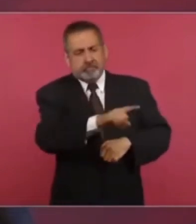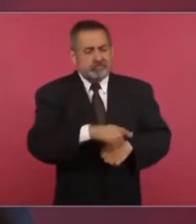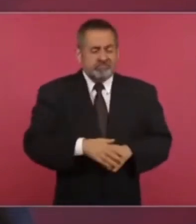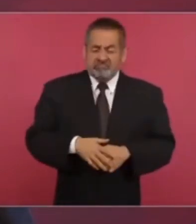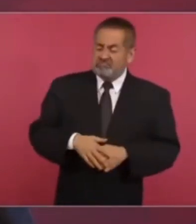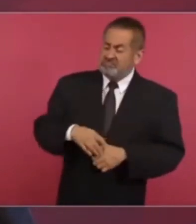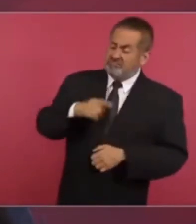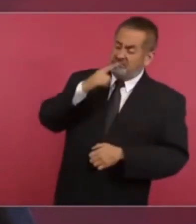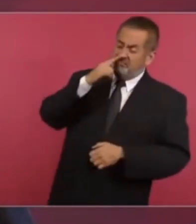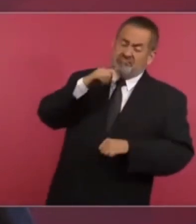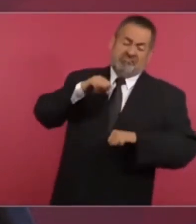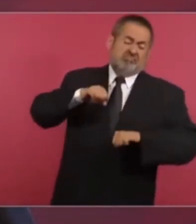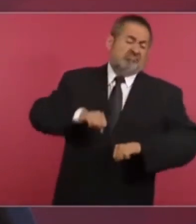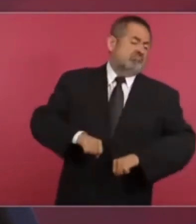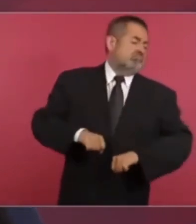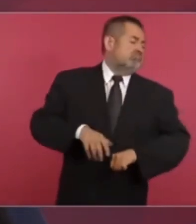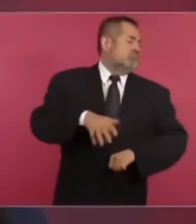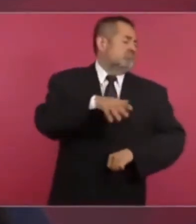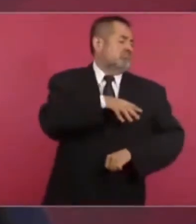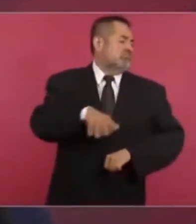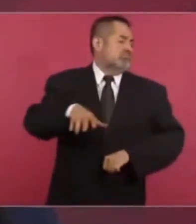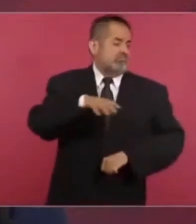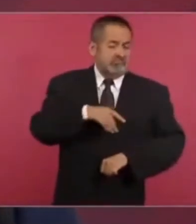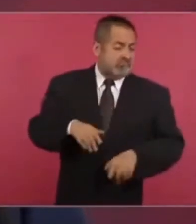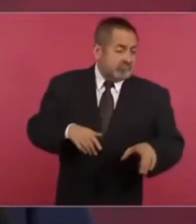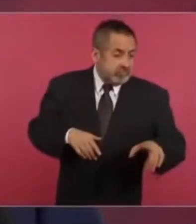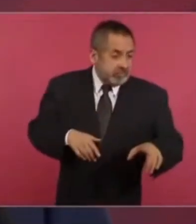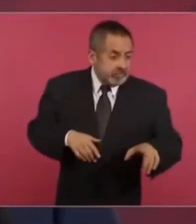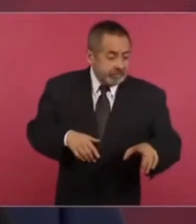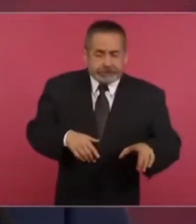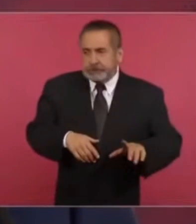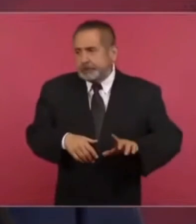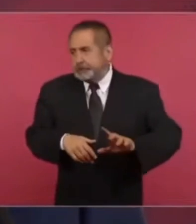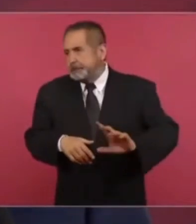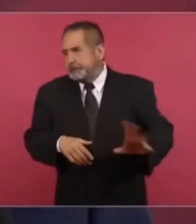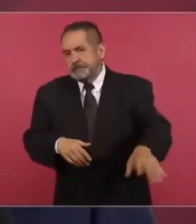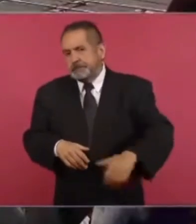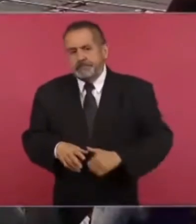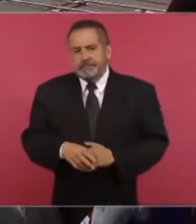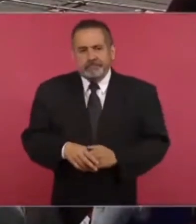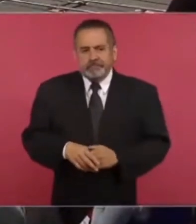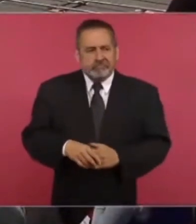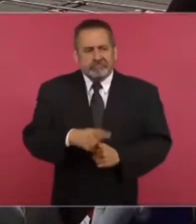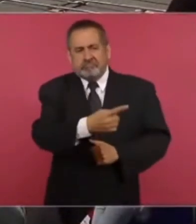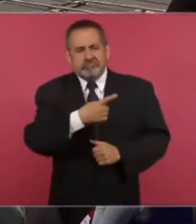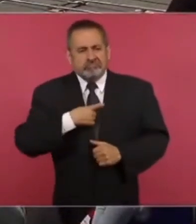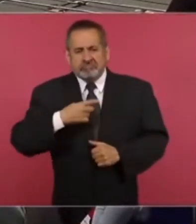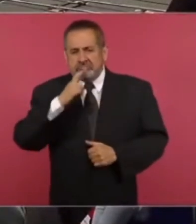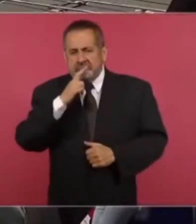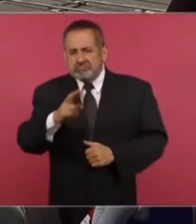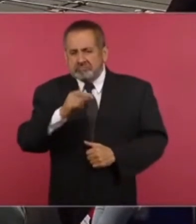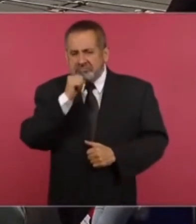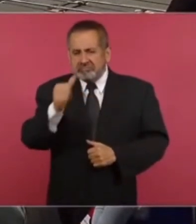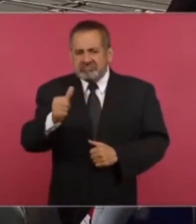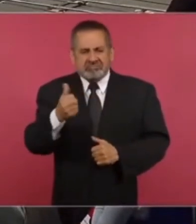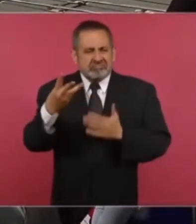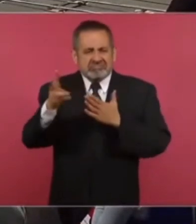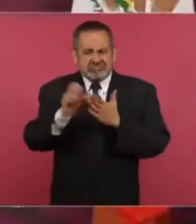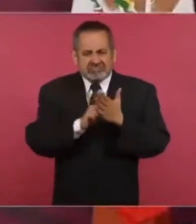arrogancia lo tuvieron sin respuesta como tres meses